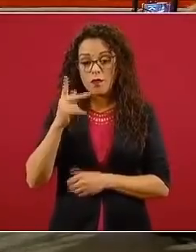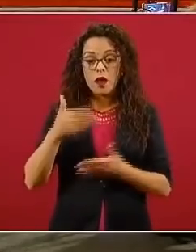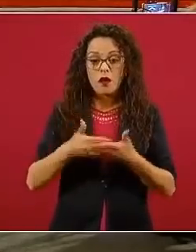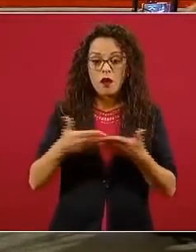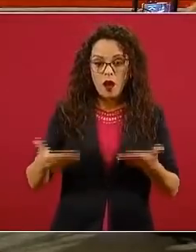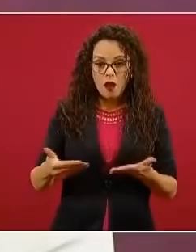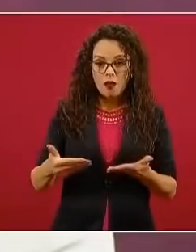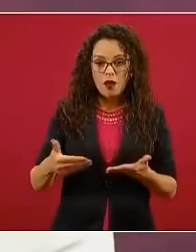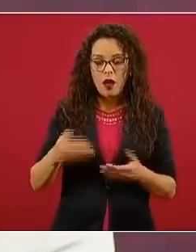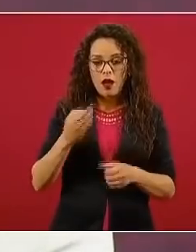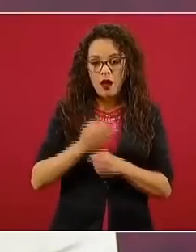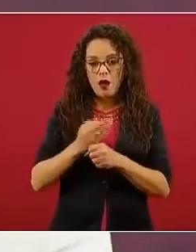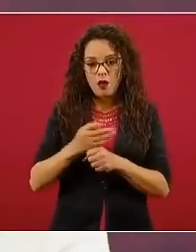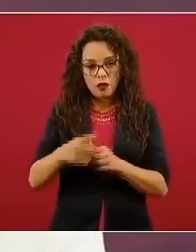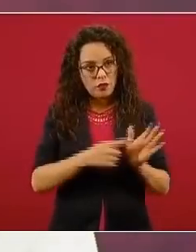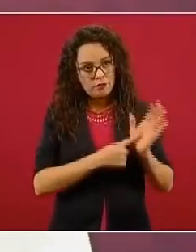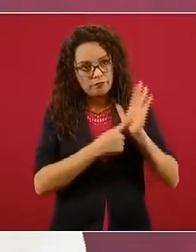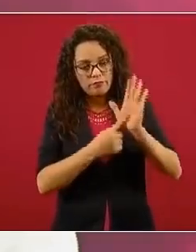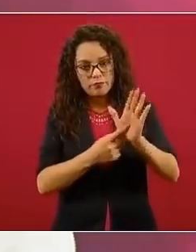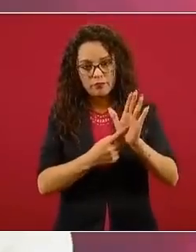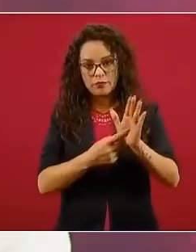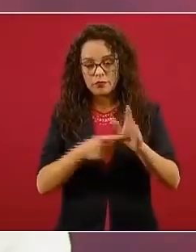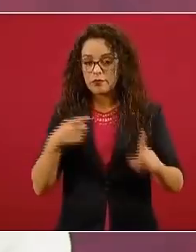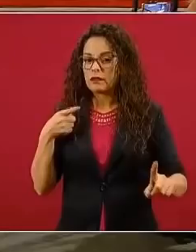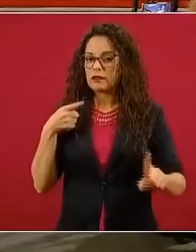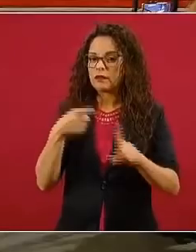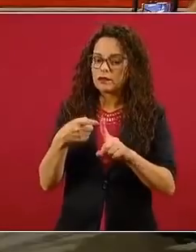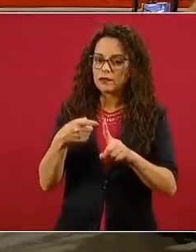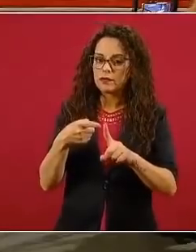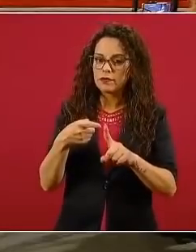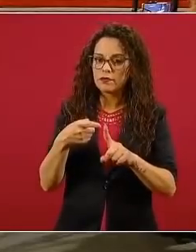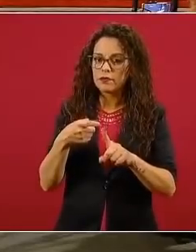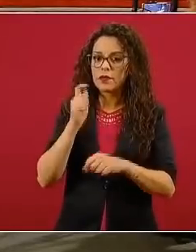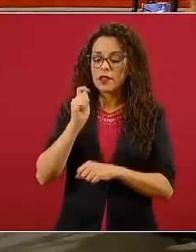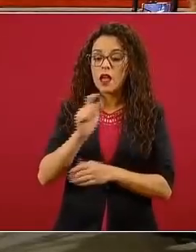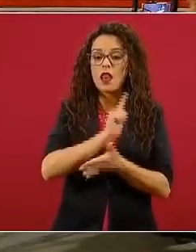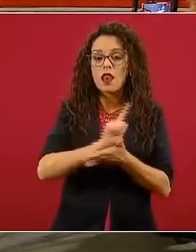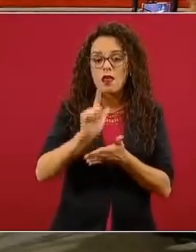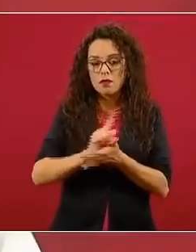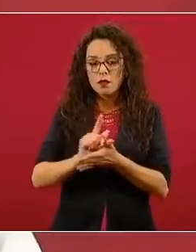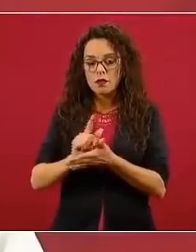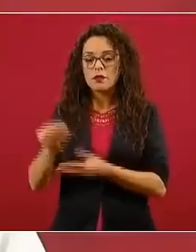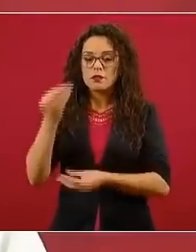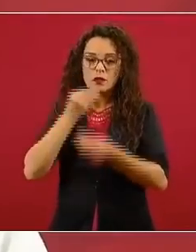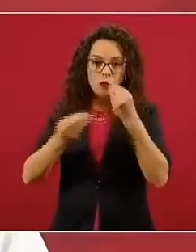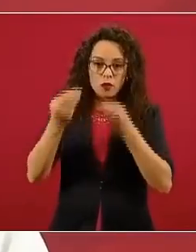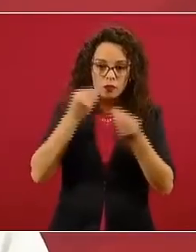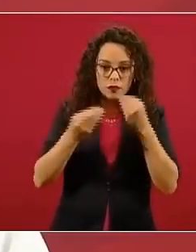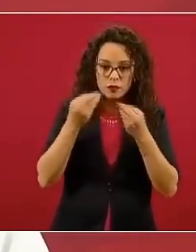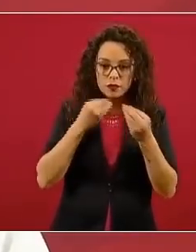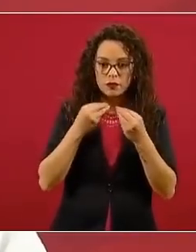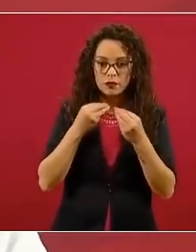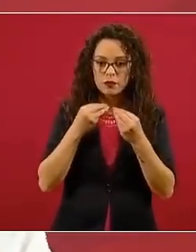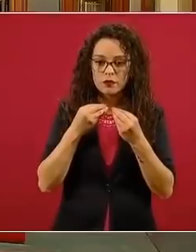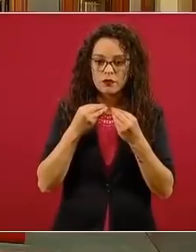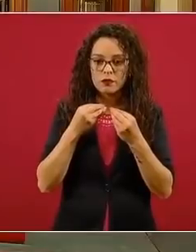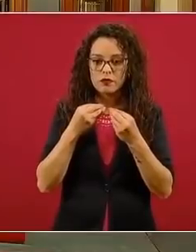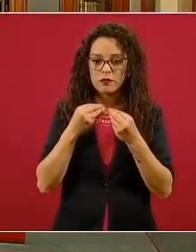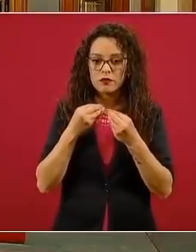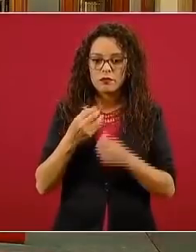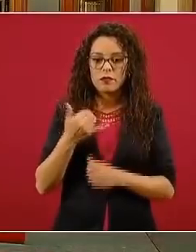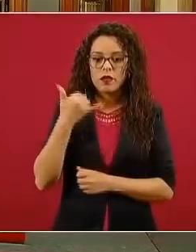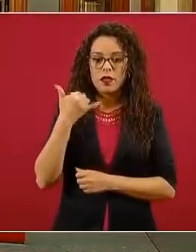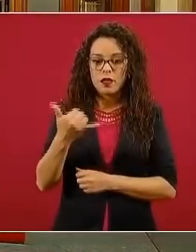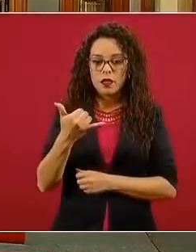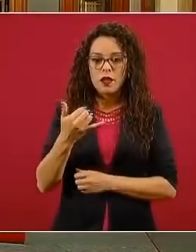decíamos, presentamos este enfoque que es particularmente centrado en higiene, alimentación y el otro